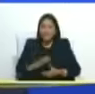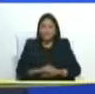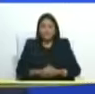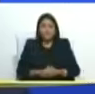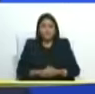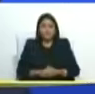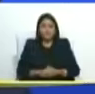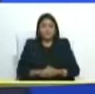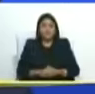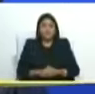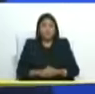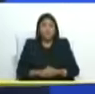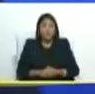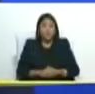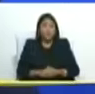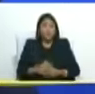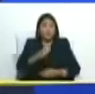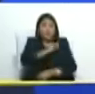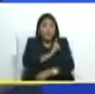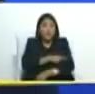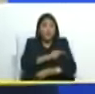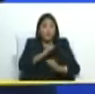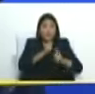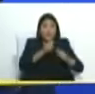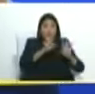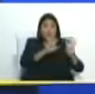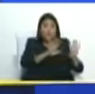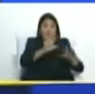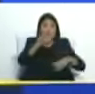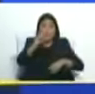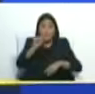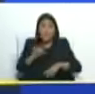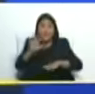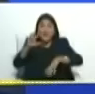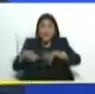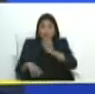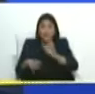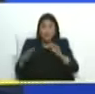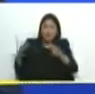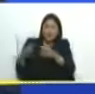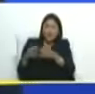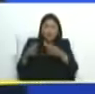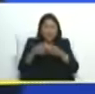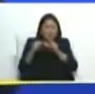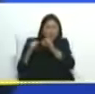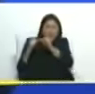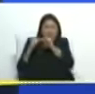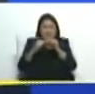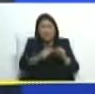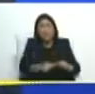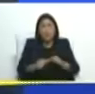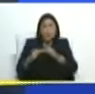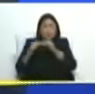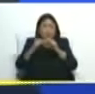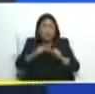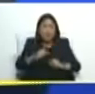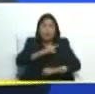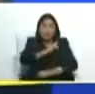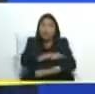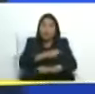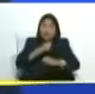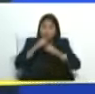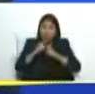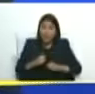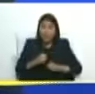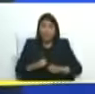fue intenso llegamos a las 9 y cuarto y de las 9 y cuarto nos metimos en reuniones reuniones intensas con